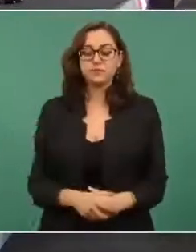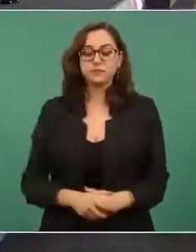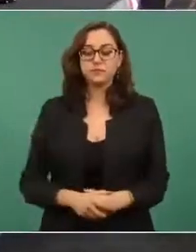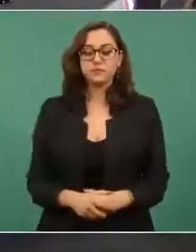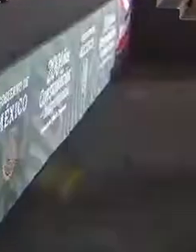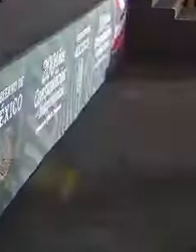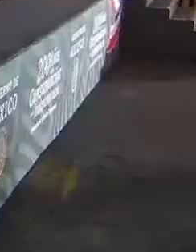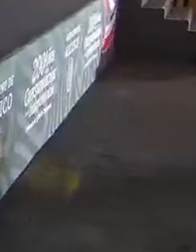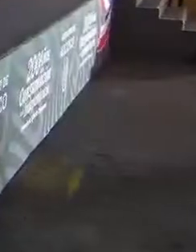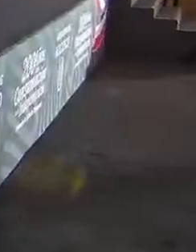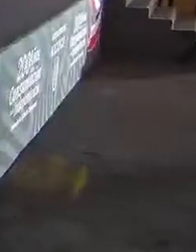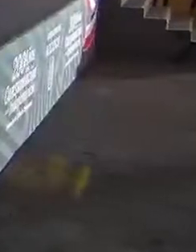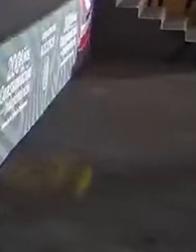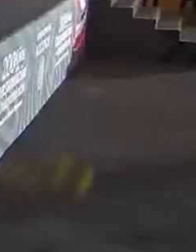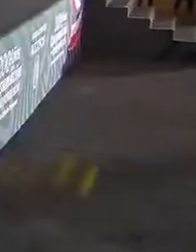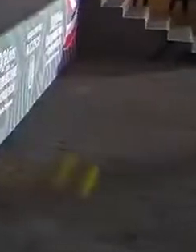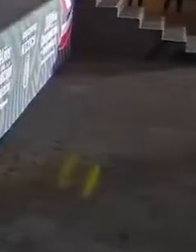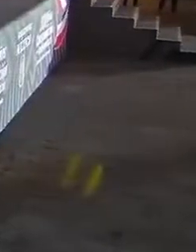Aplausos